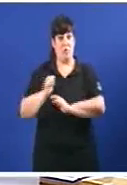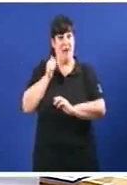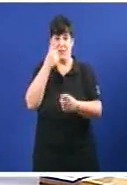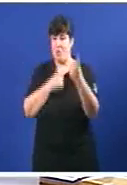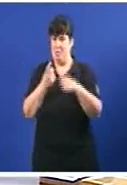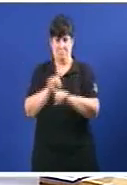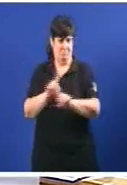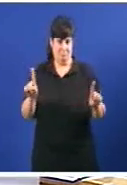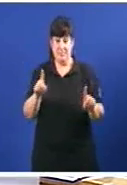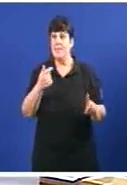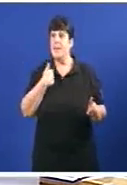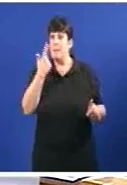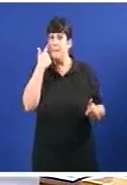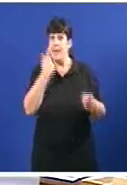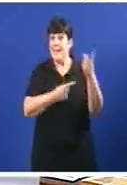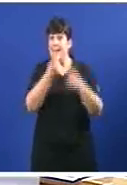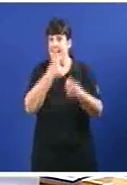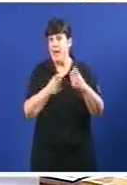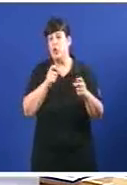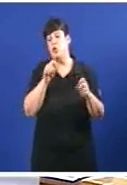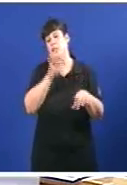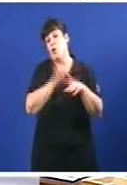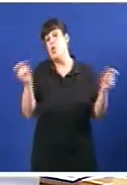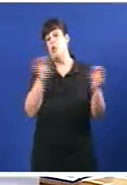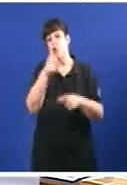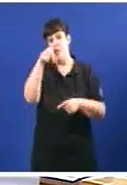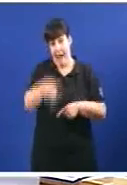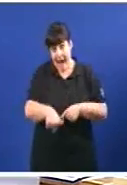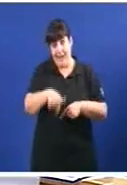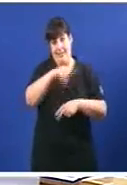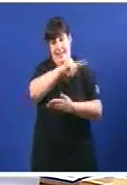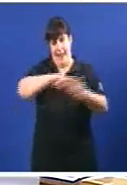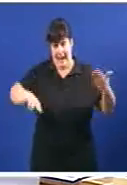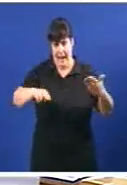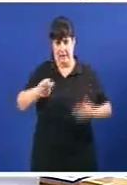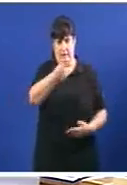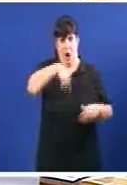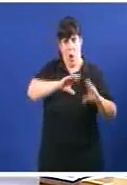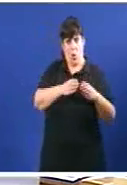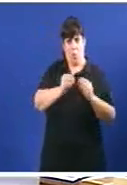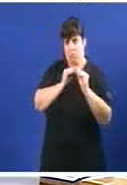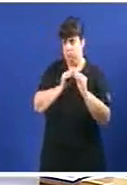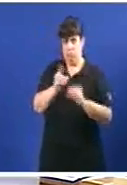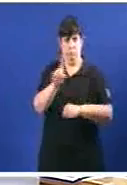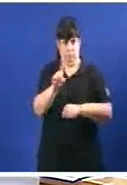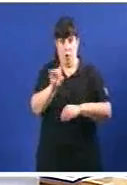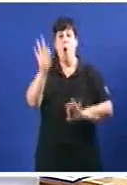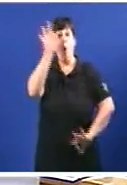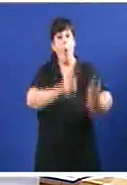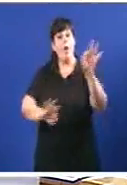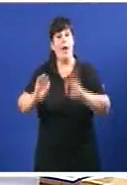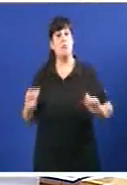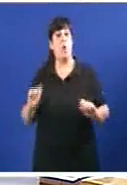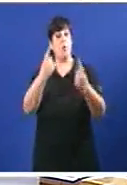son os datos de afiliación a Seguridade Social de Galicia. Non os fai a Alternativa Galega de Esquerda, fainos os organismos oficiais. E